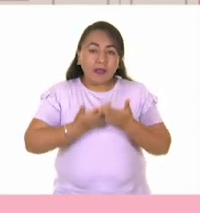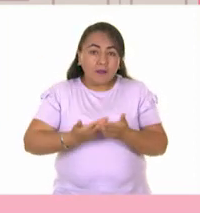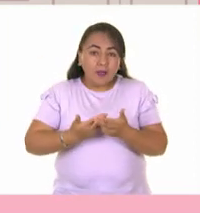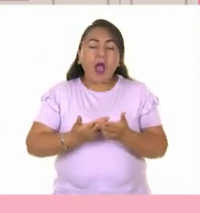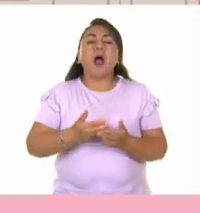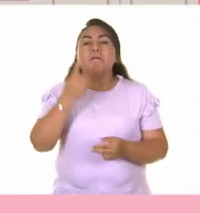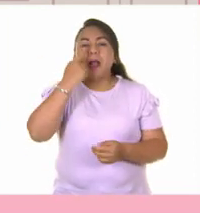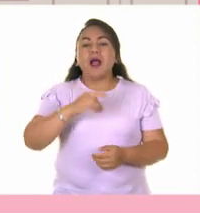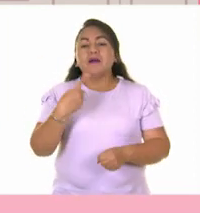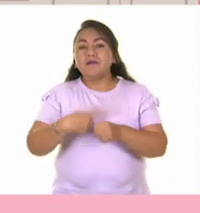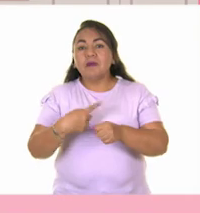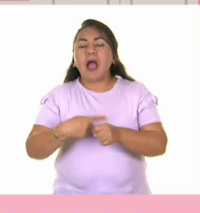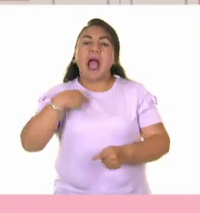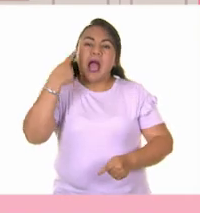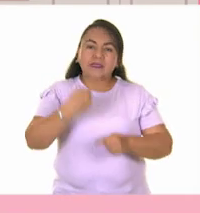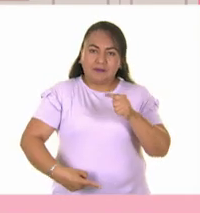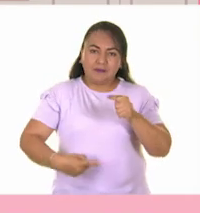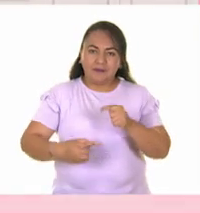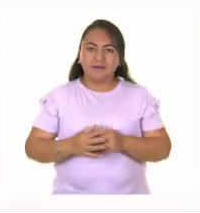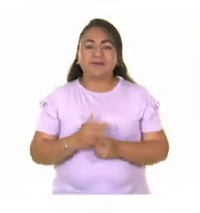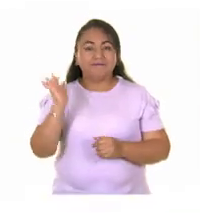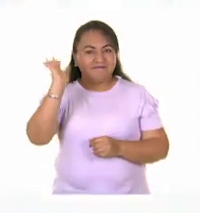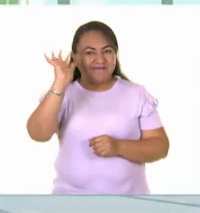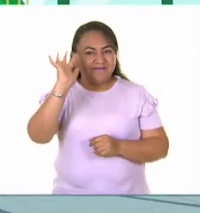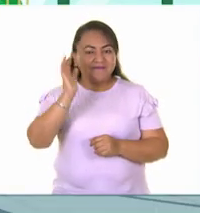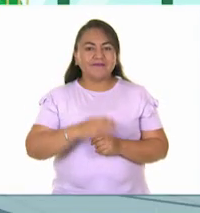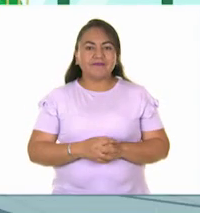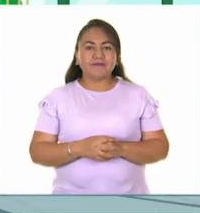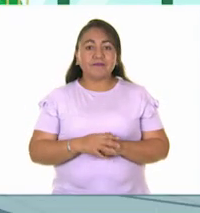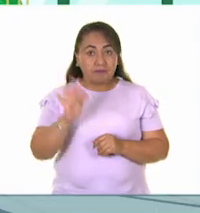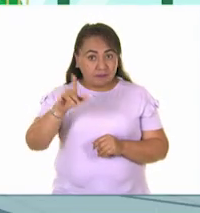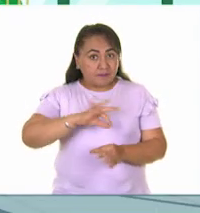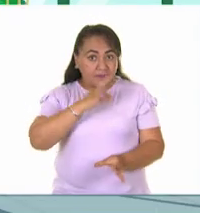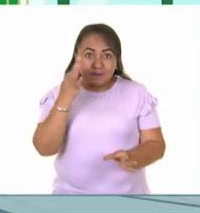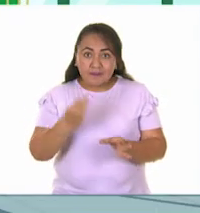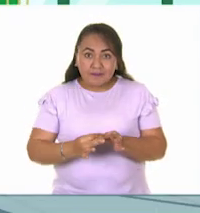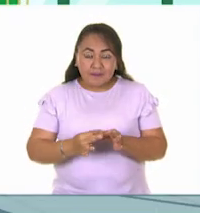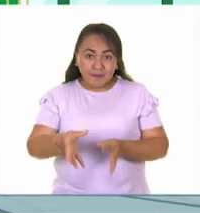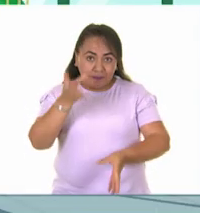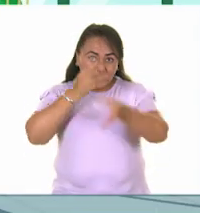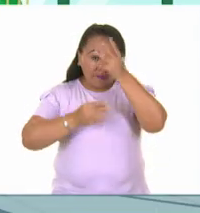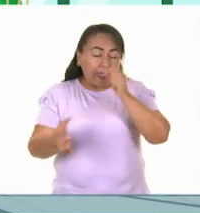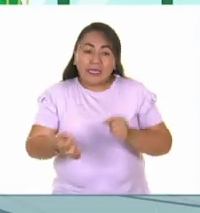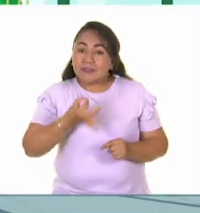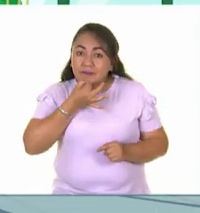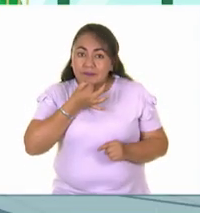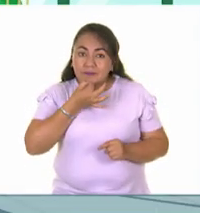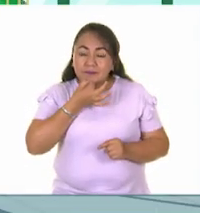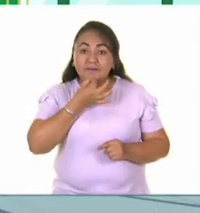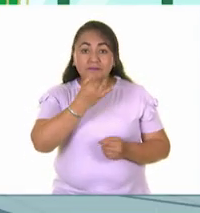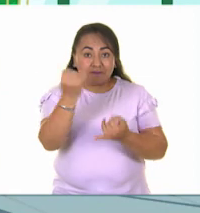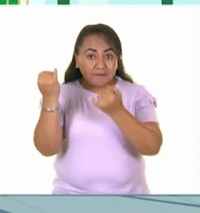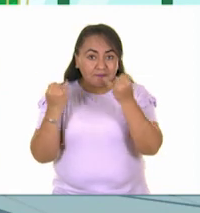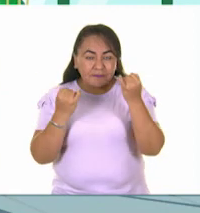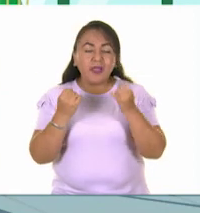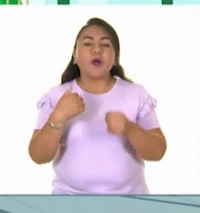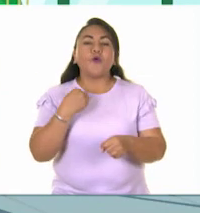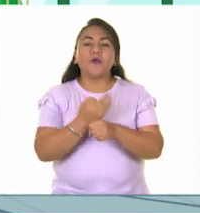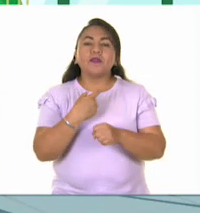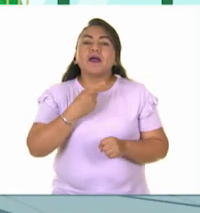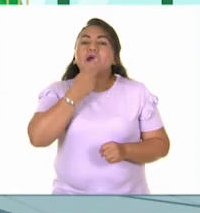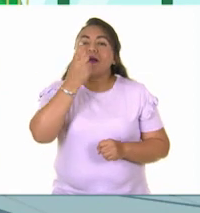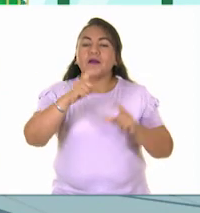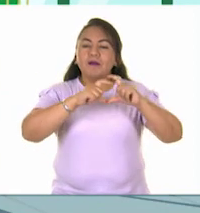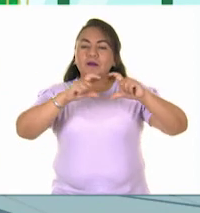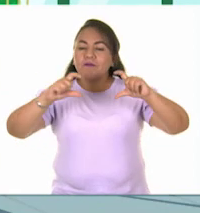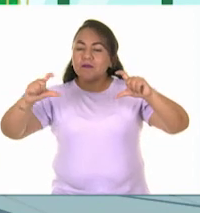prevenir enfermedades. Adiós. Hola. ¿Listos y listas para Aprende Rápido? Sí. Mencionaremos una